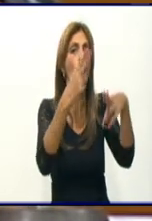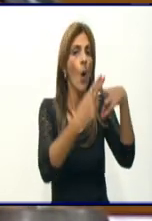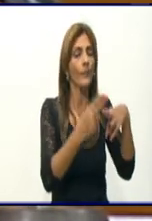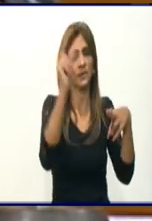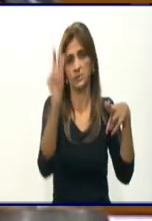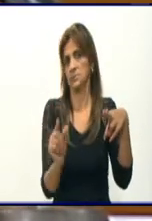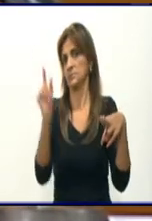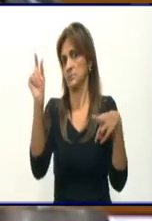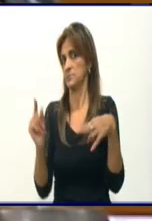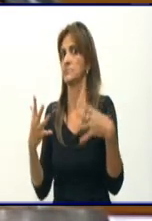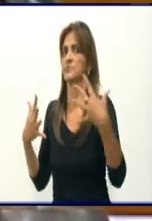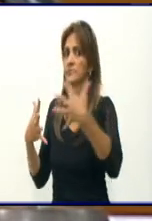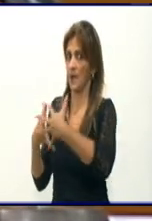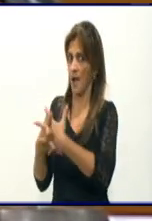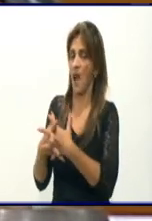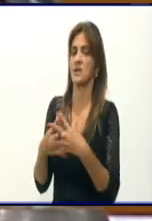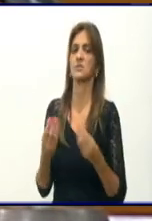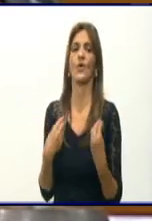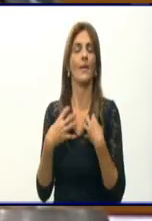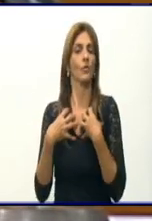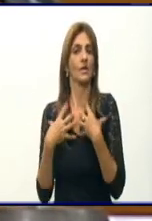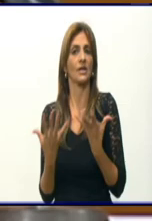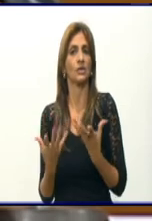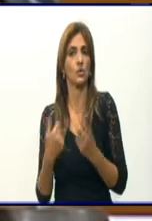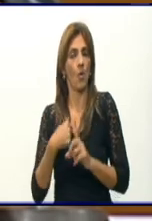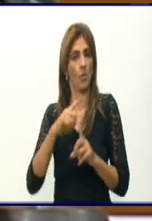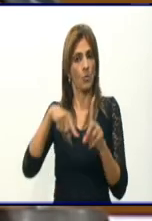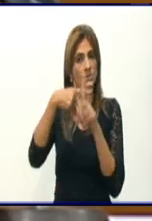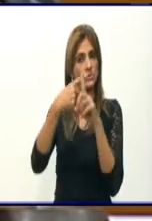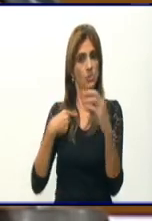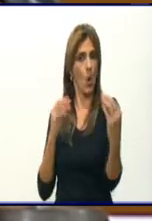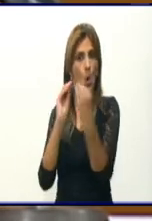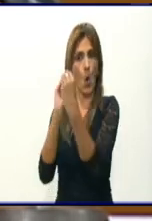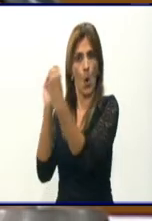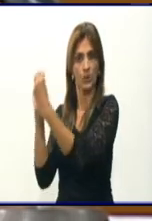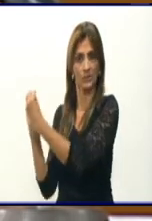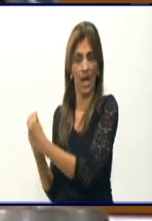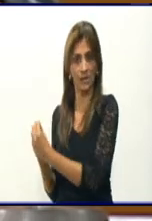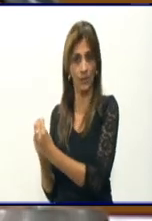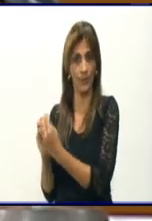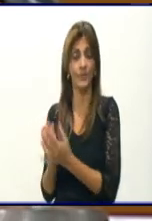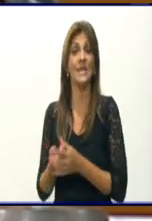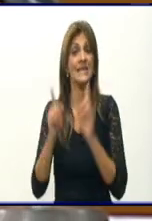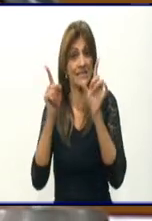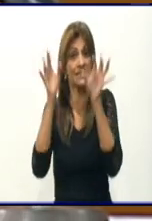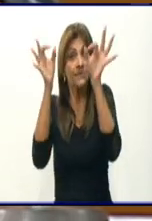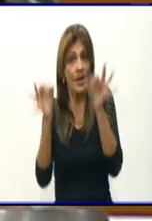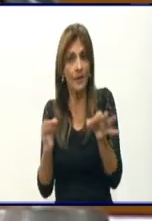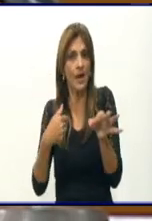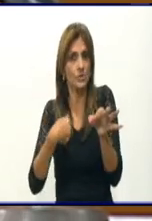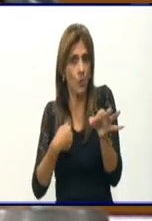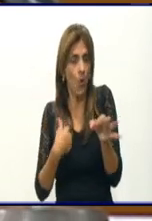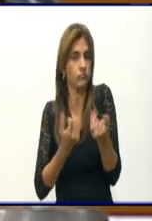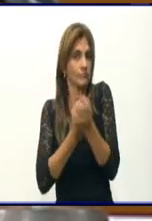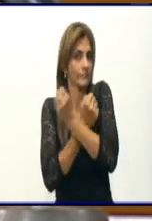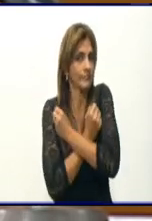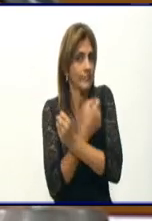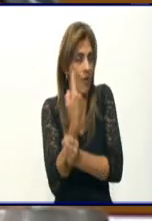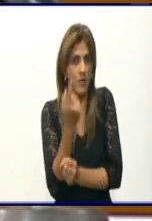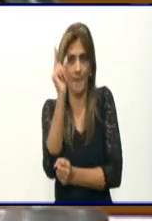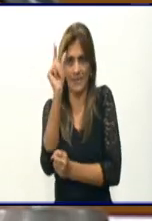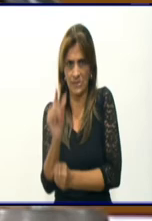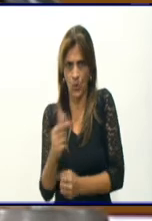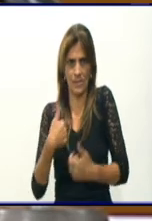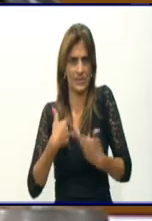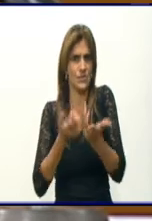sanitarias los verdaderos contactos que yo como paciente he tenido. Si realmente yo aprecio a una persona, si la considero,